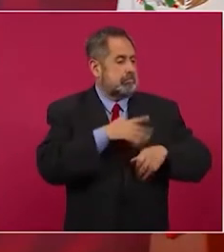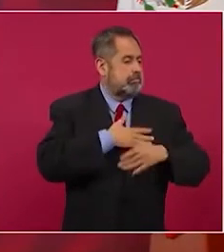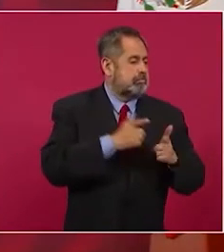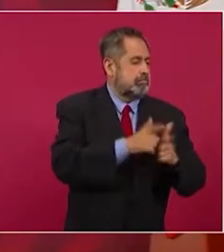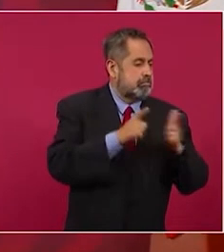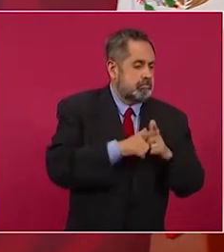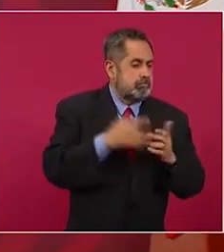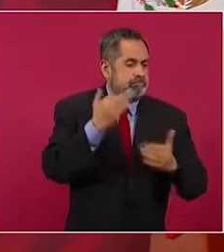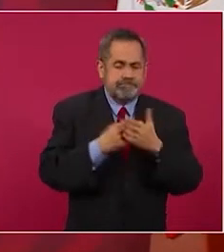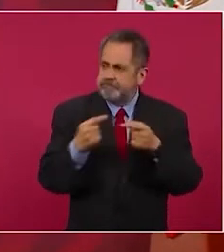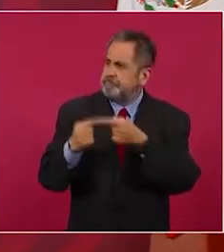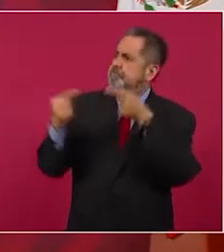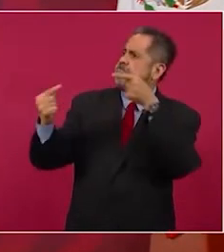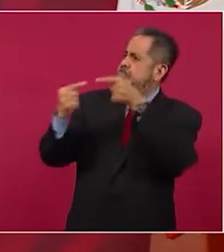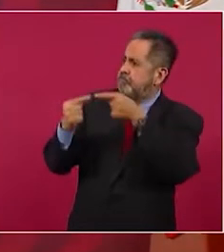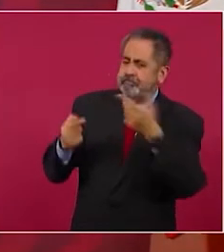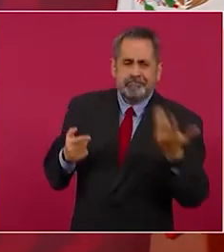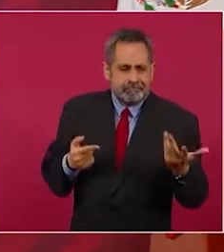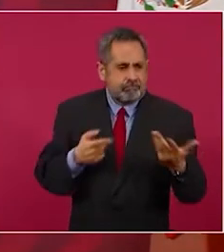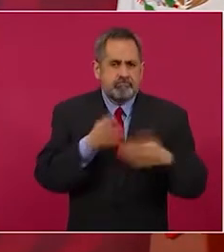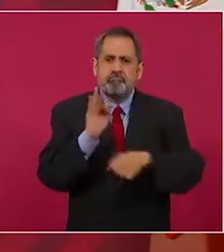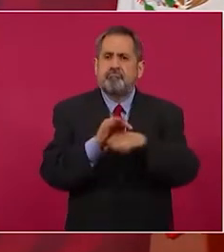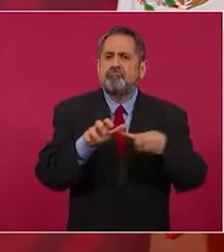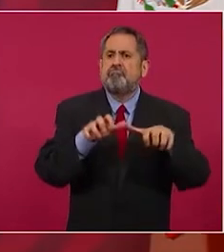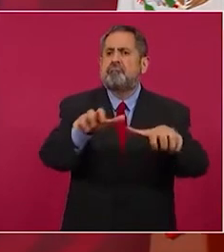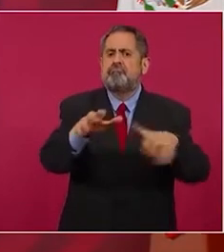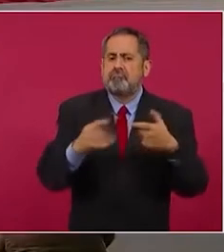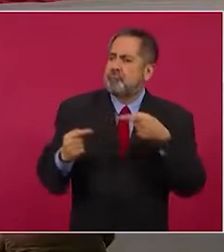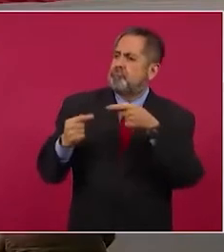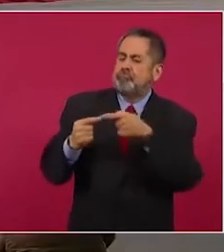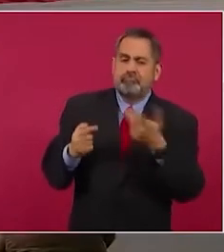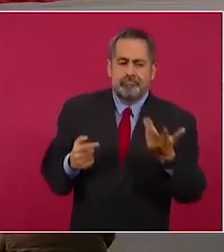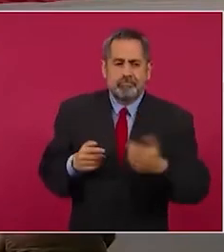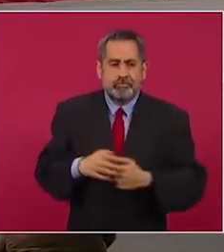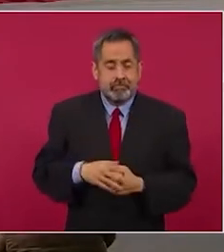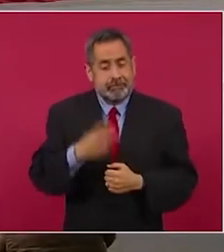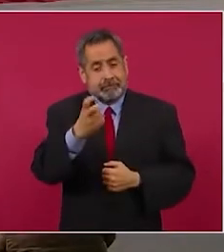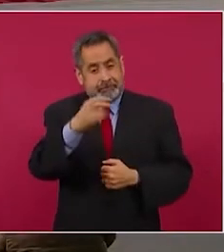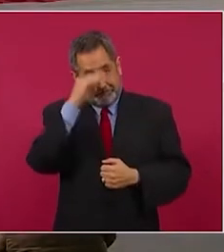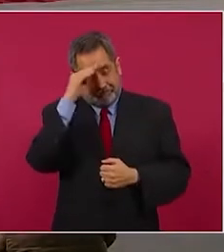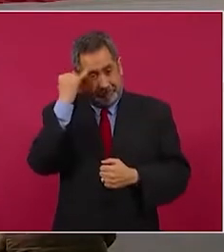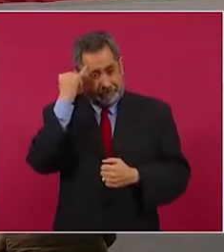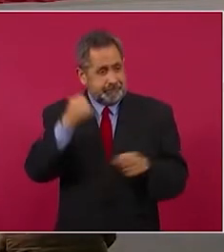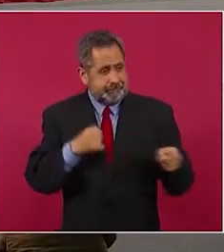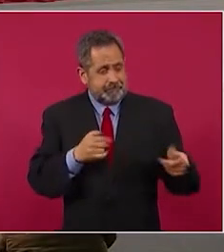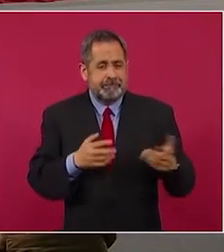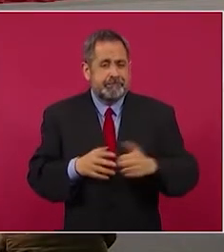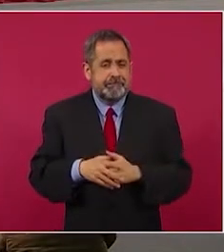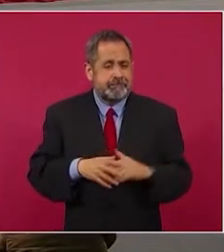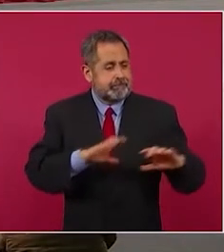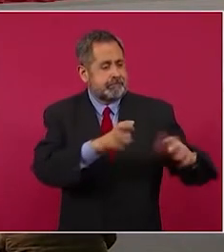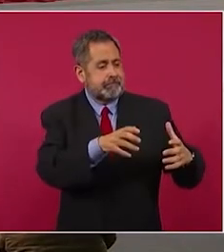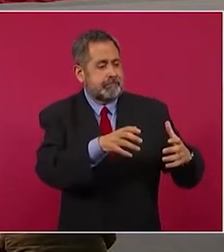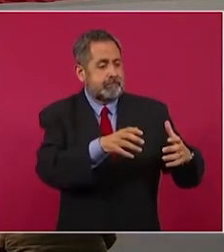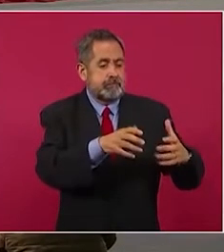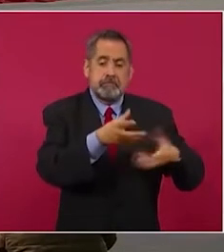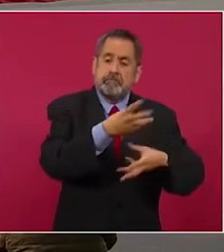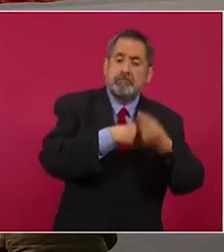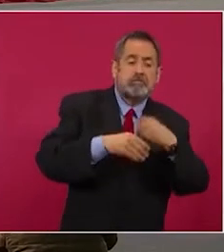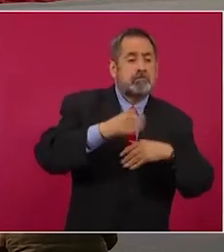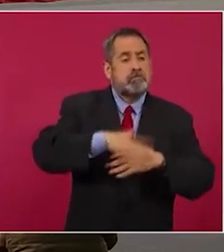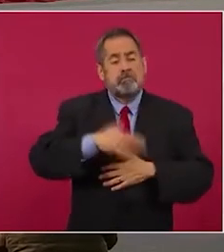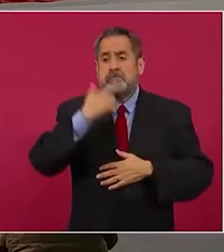que los de su militancia y su rol opositor. Desde esa pequeñez, la oposición quiere ahora reivindicar el